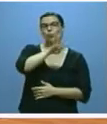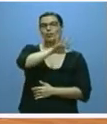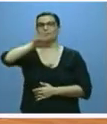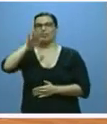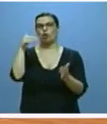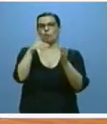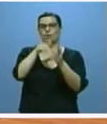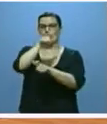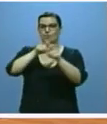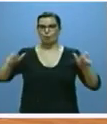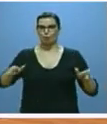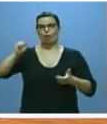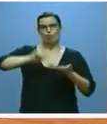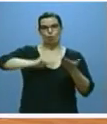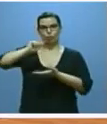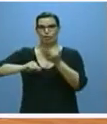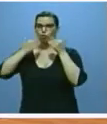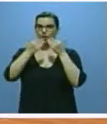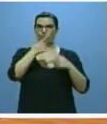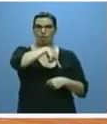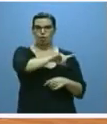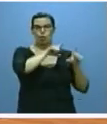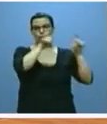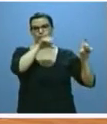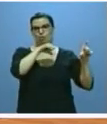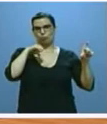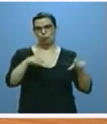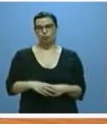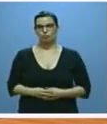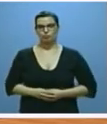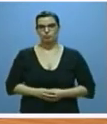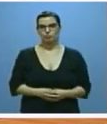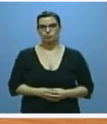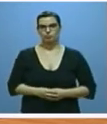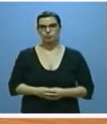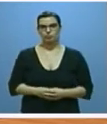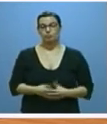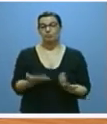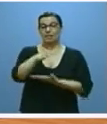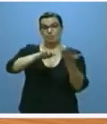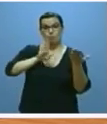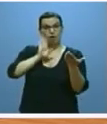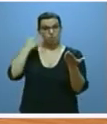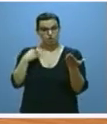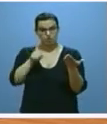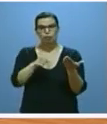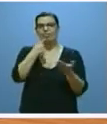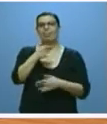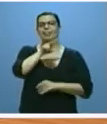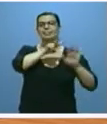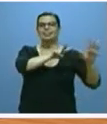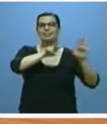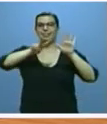.000 ocupados por cuenta ajena dependientes de autónomos en nuestra comunidad. Según ese mismo informe el 77